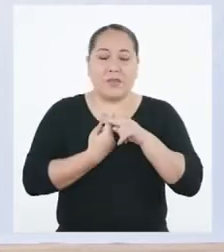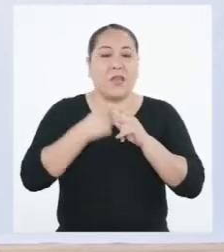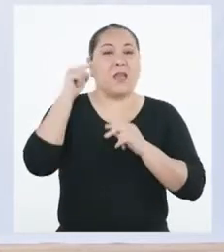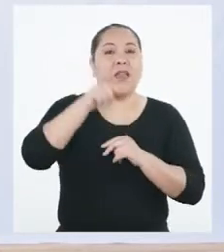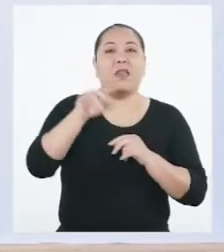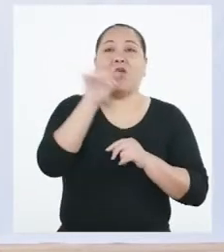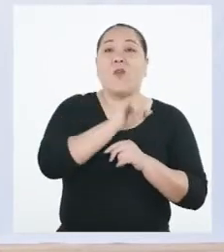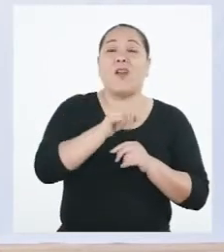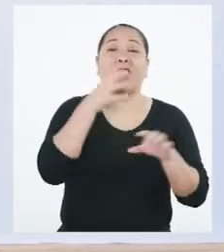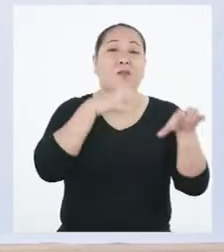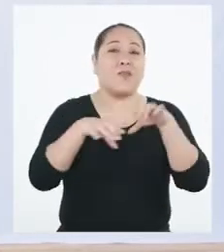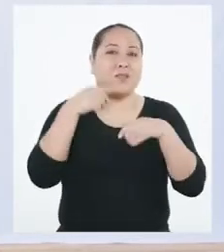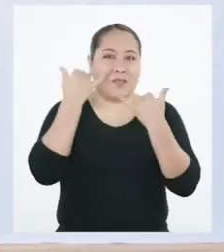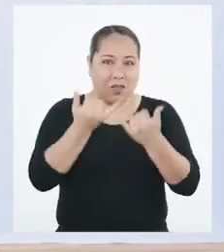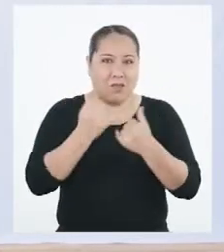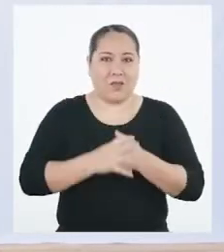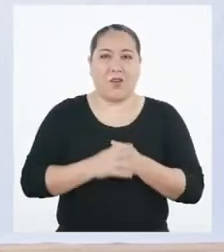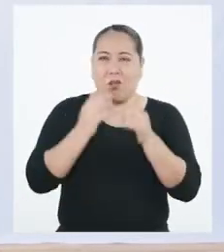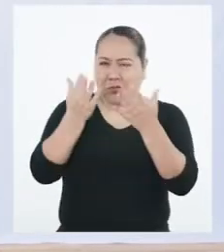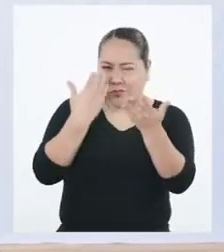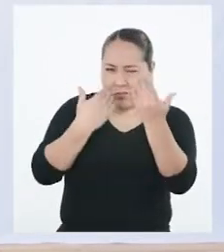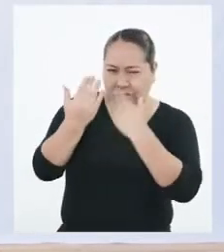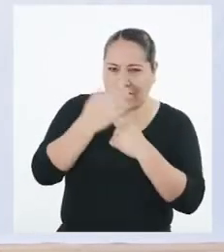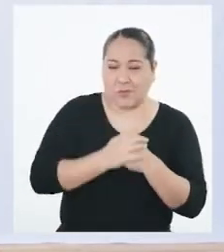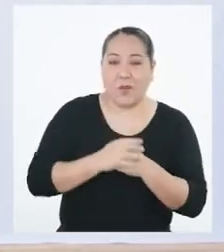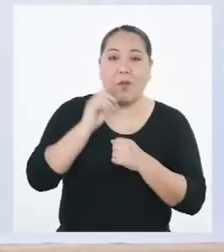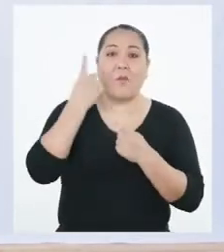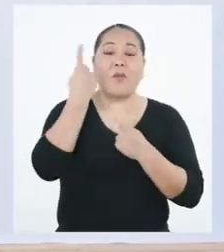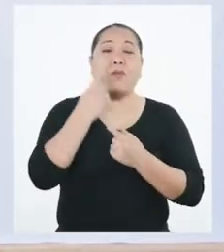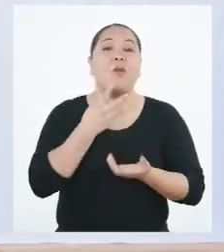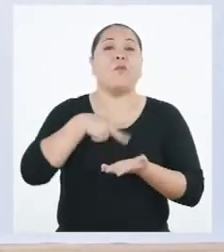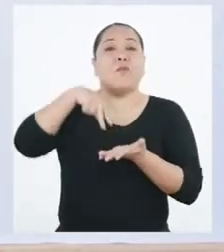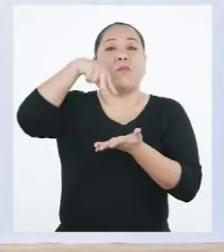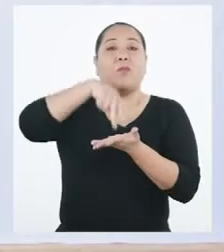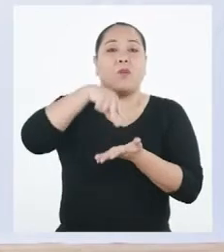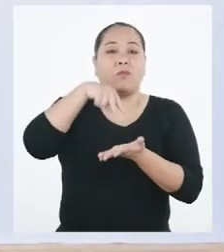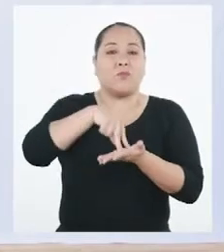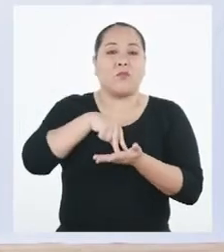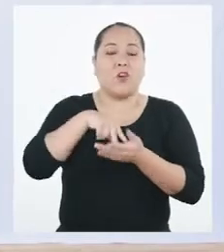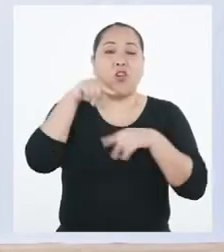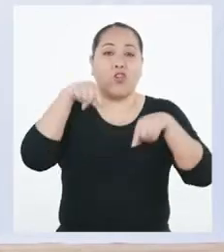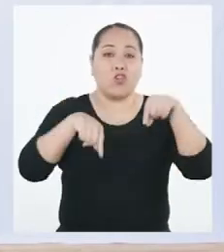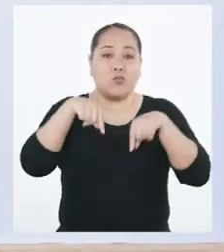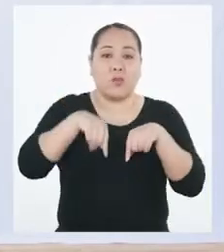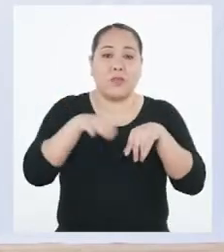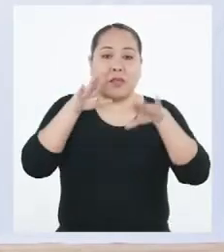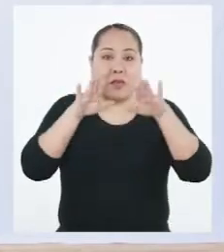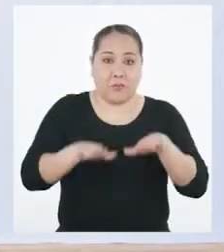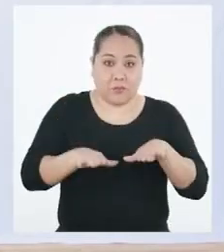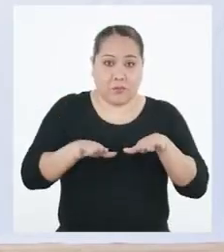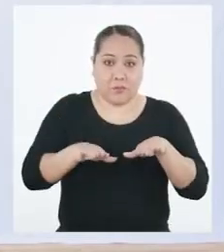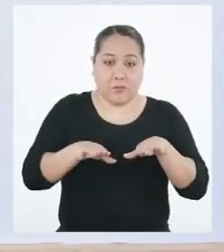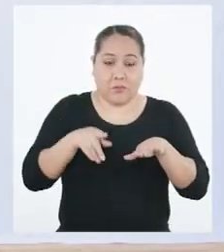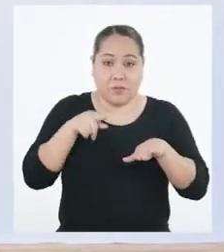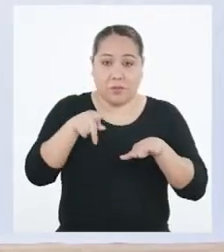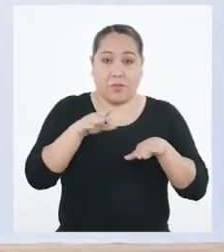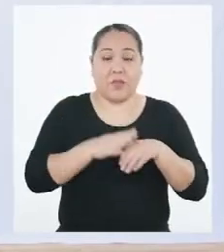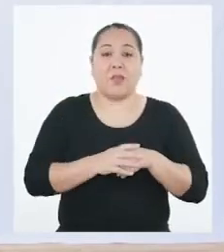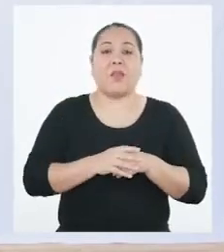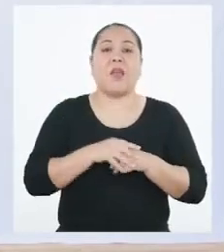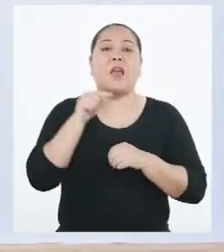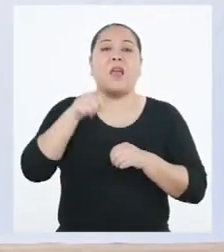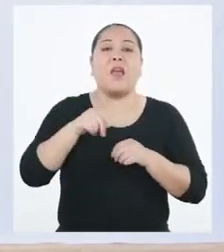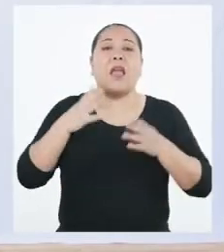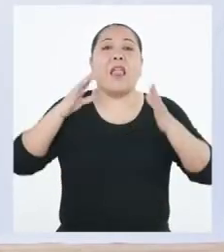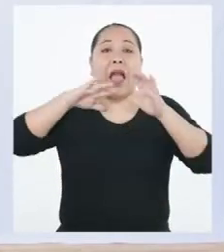Tal como lo vamos a hacer ahora. ¡Sígueme! Primero nos ponemos de pie, así, con los pies apuntando hacia adelante. El